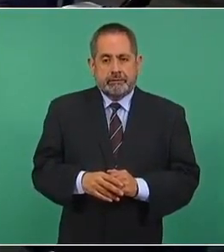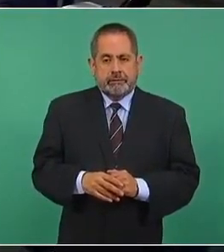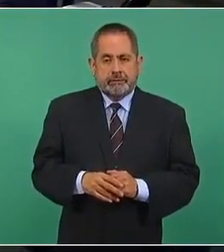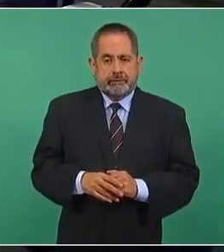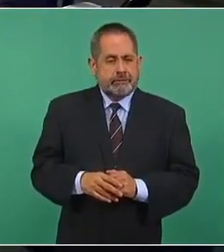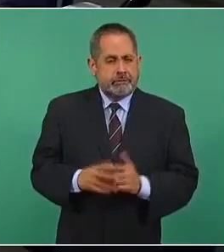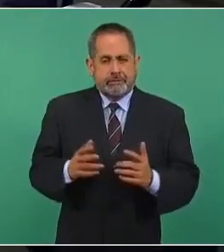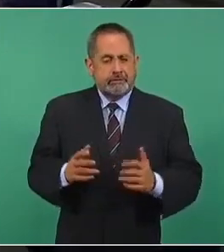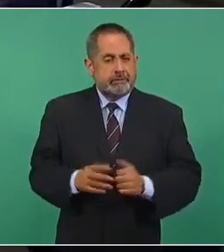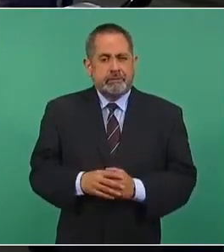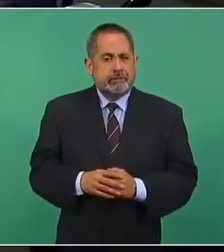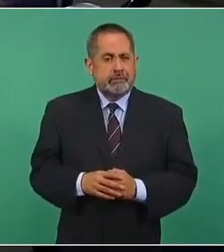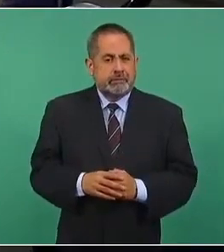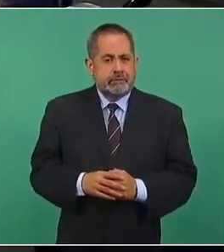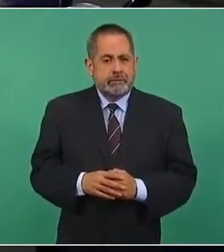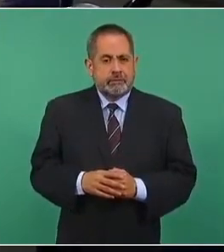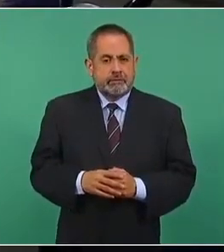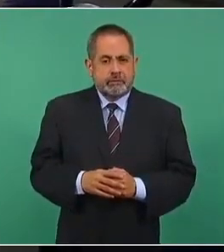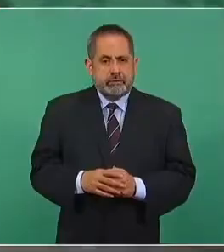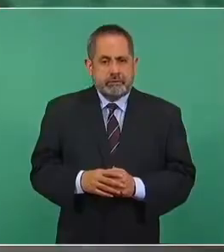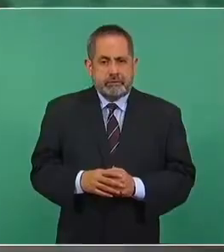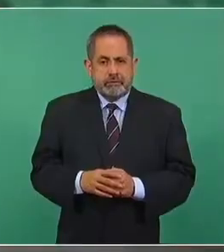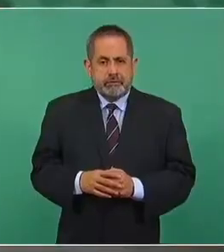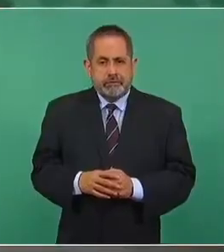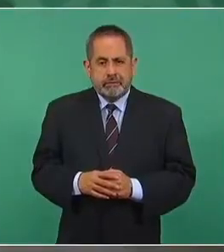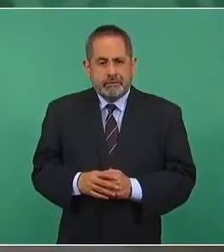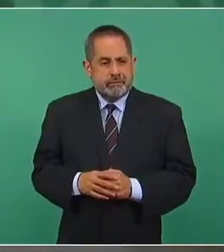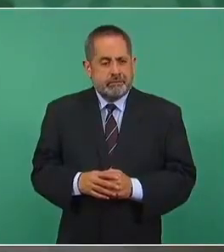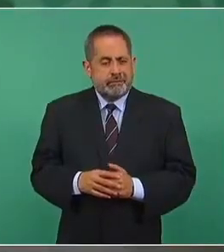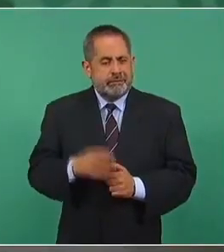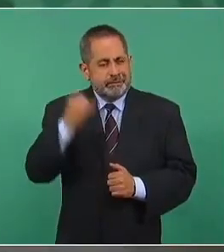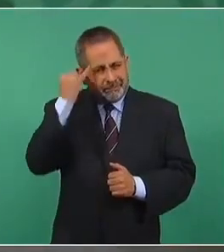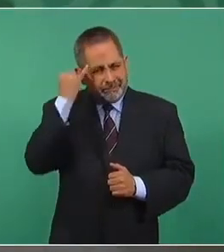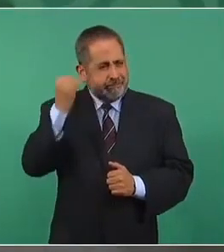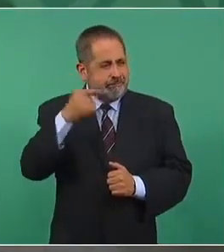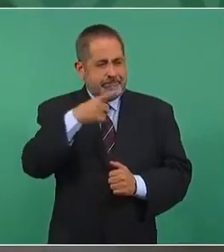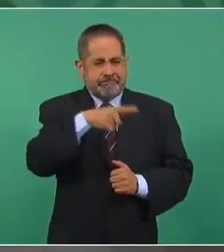tenían, cómo tendrían de influencia